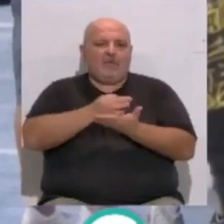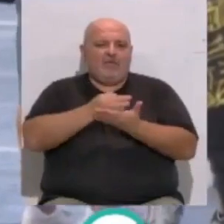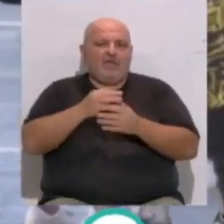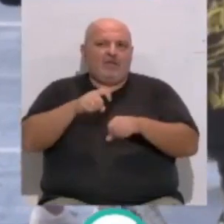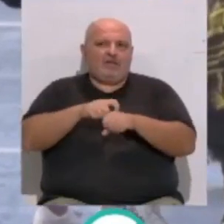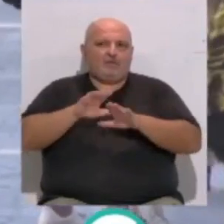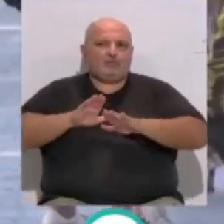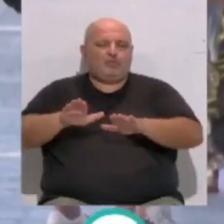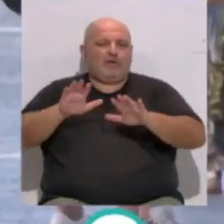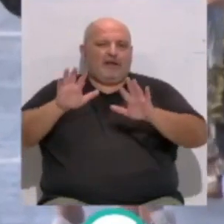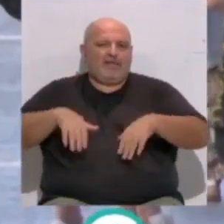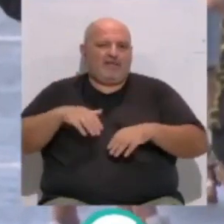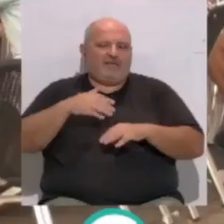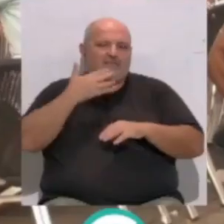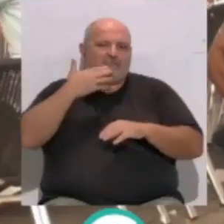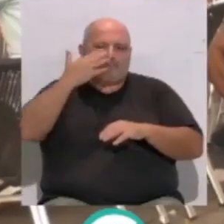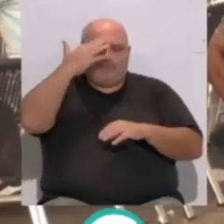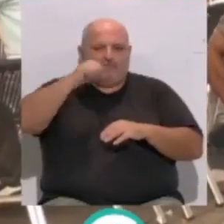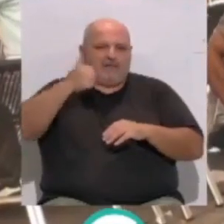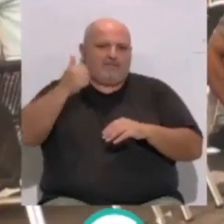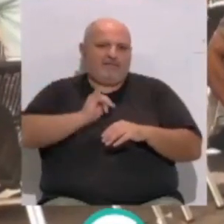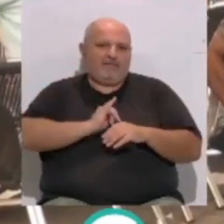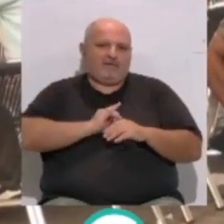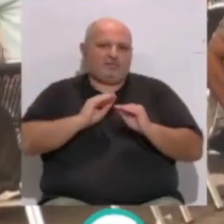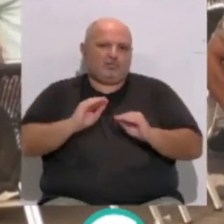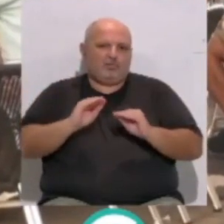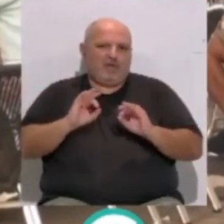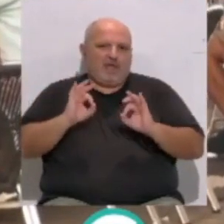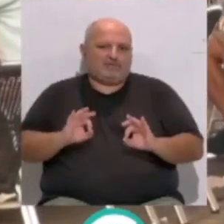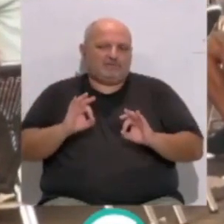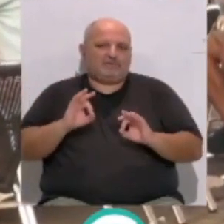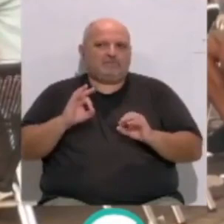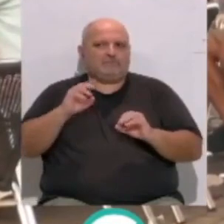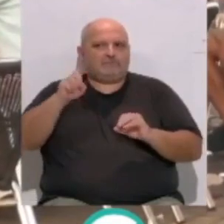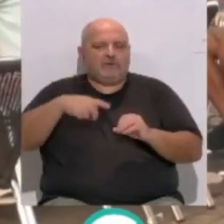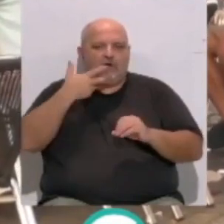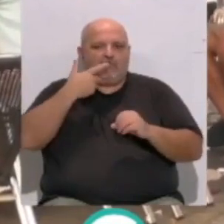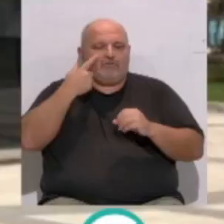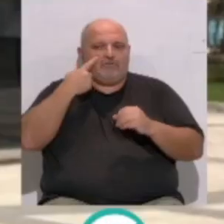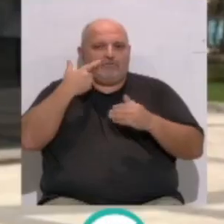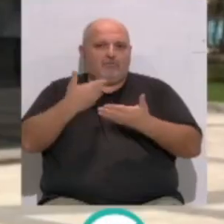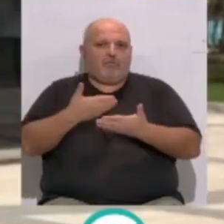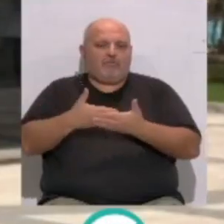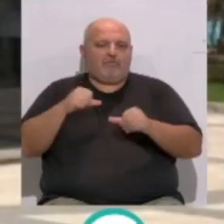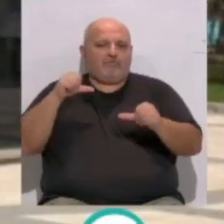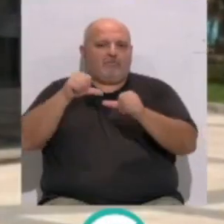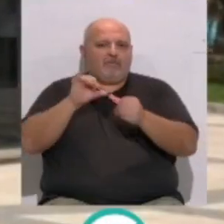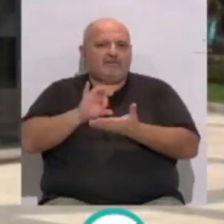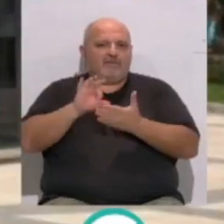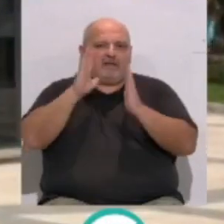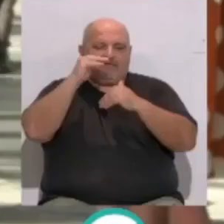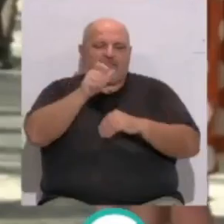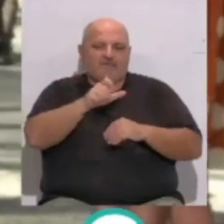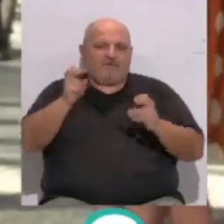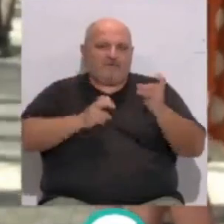hospitalario de los gaditanos como principales señas de identidad que también se deberán ver reflejadas en estos servicios de atención al